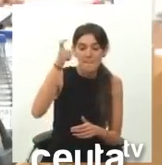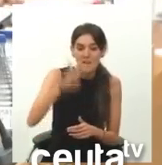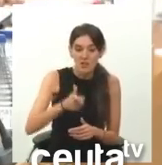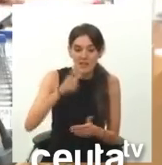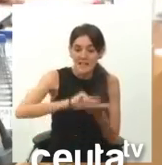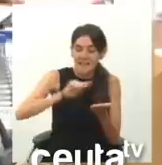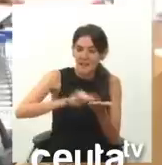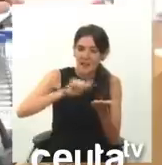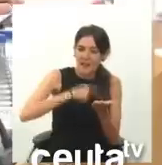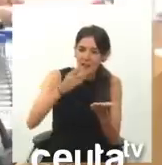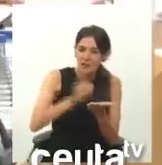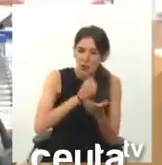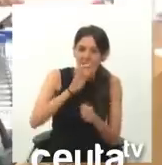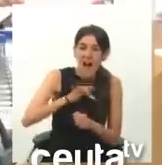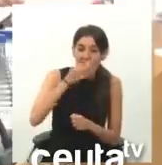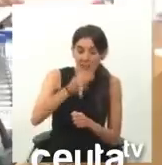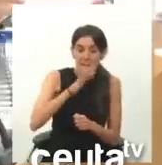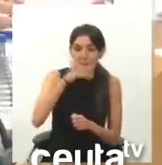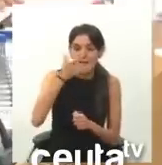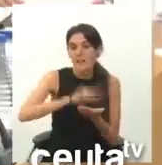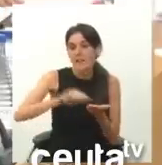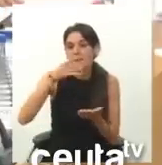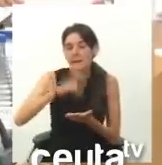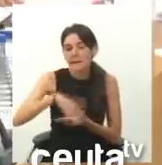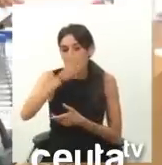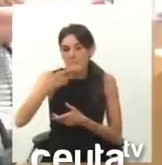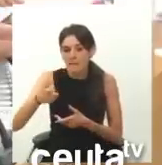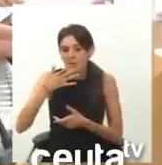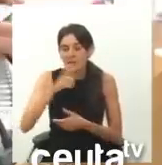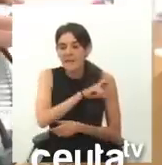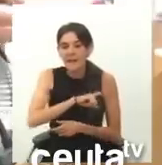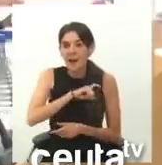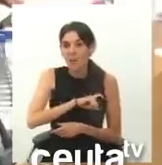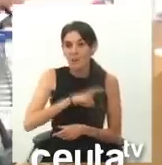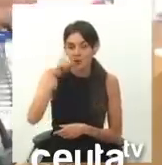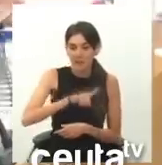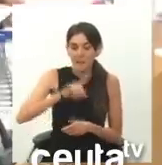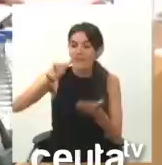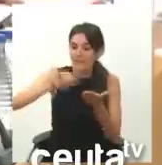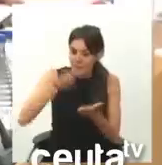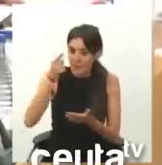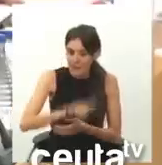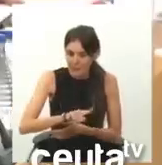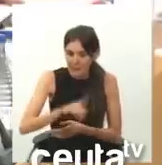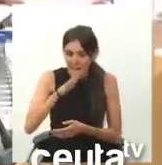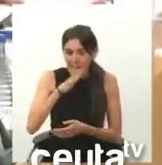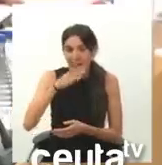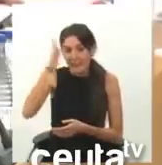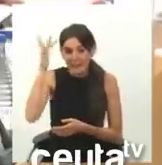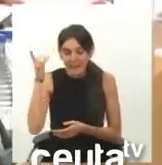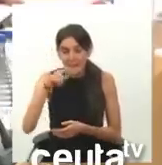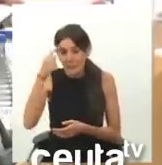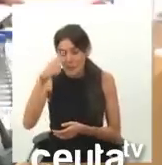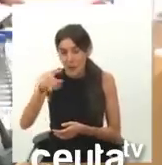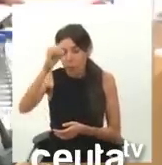secretaria. Y además también, también las firman los miembros de la comisión, también. Pero la propuesta es de Teresa. Como